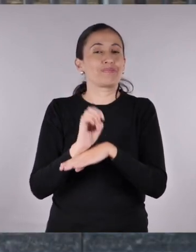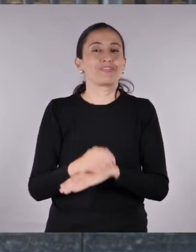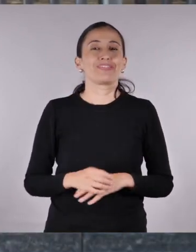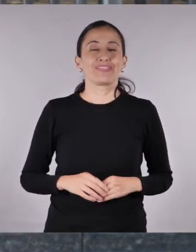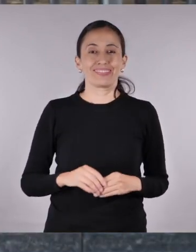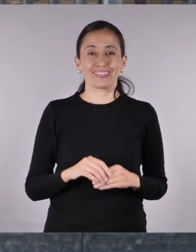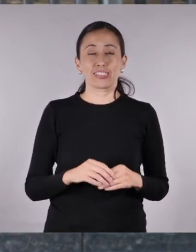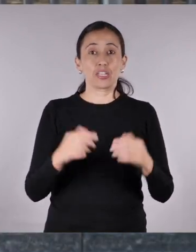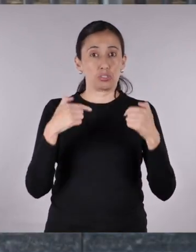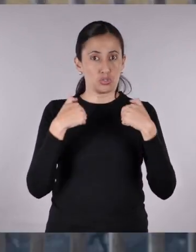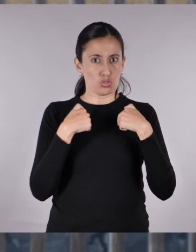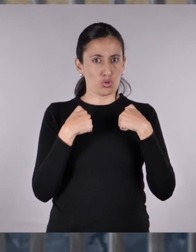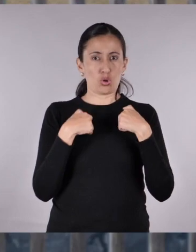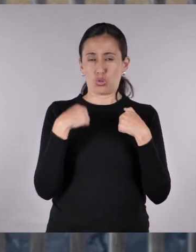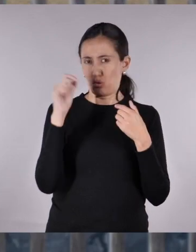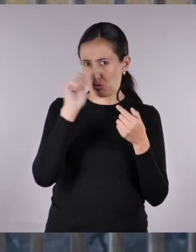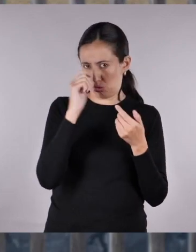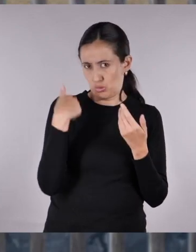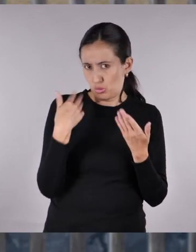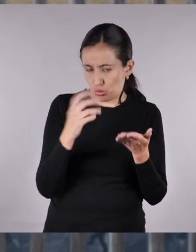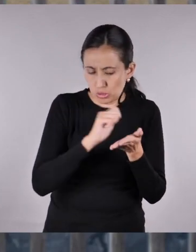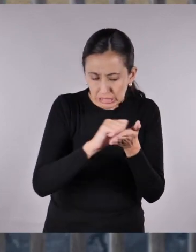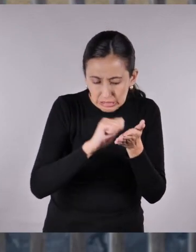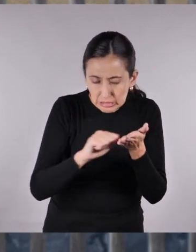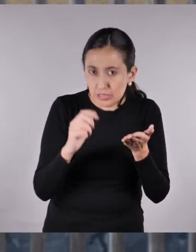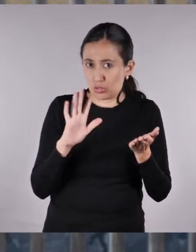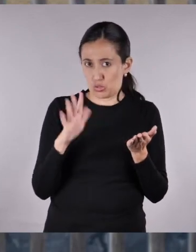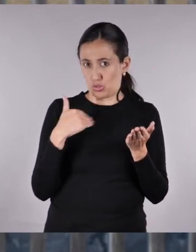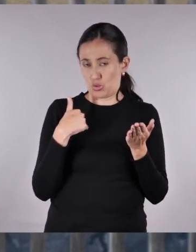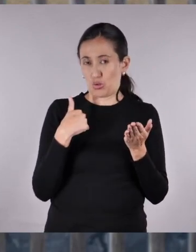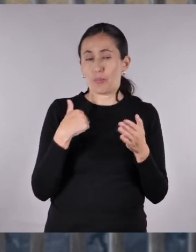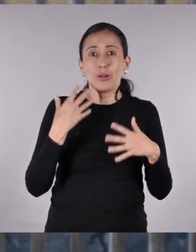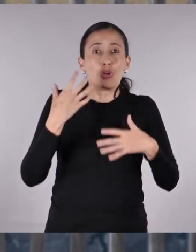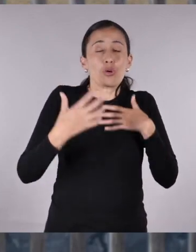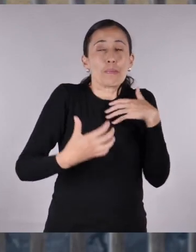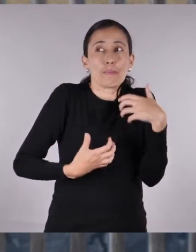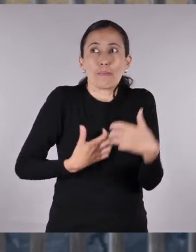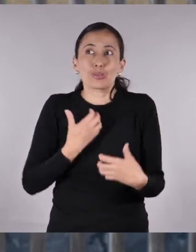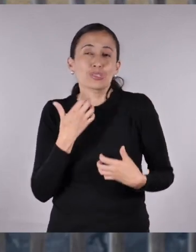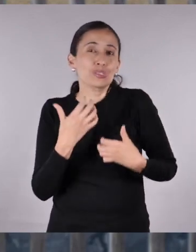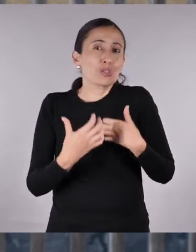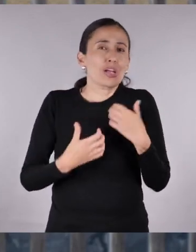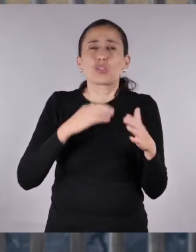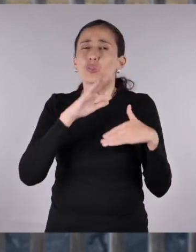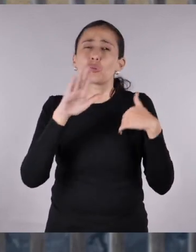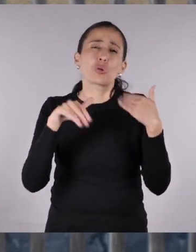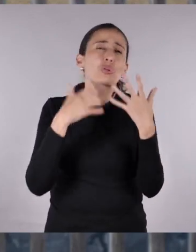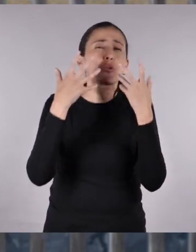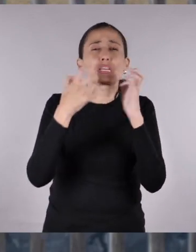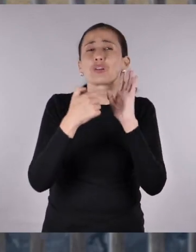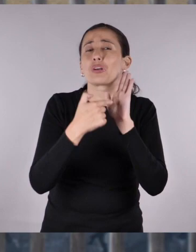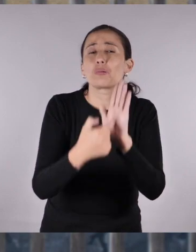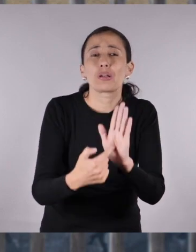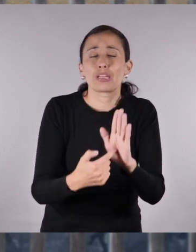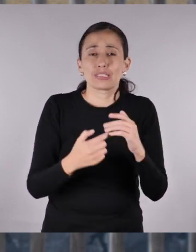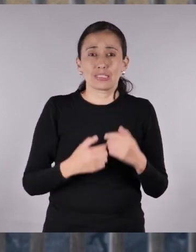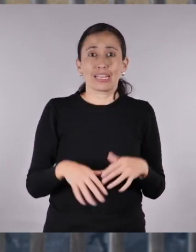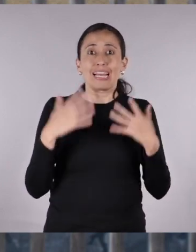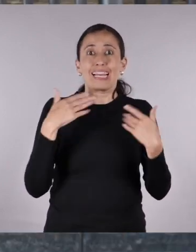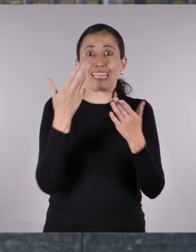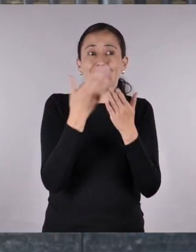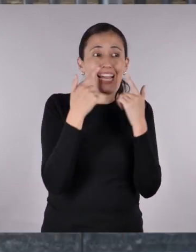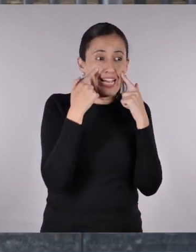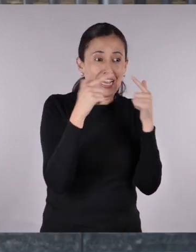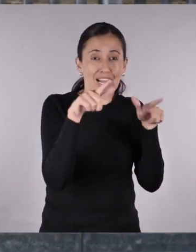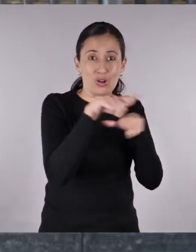hermoso país. Yo no soy escritora, obviamente, pero estoy muy emocionada porque quiero que todo el mundo conozca mis historias.